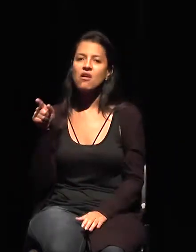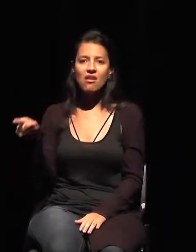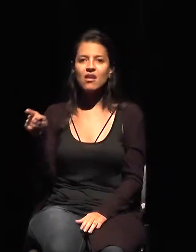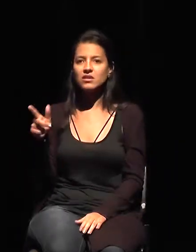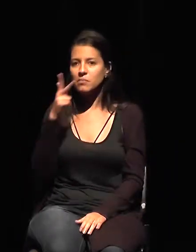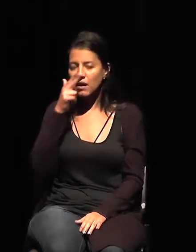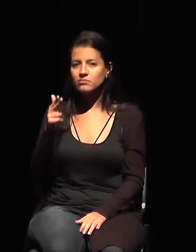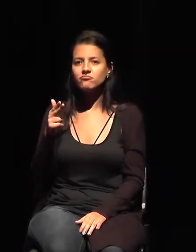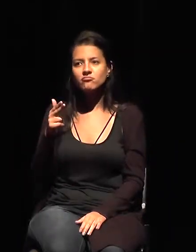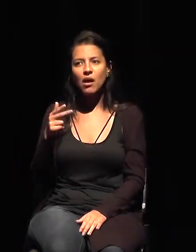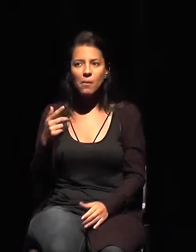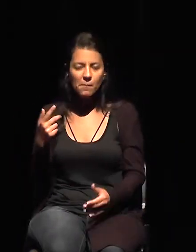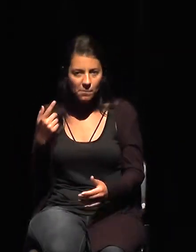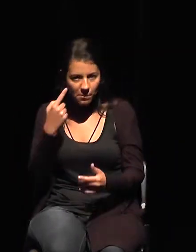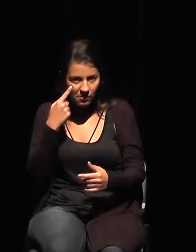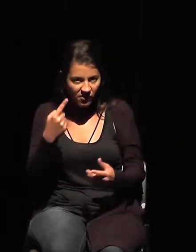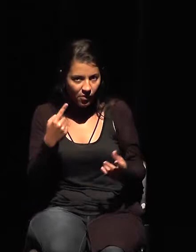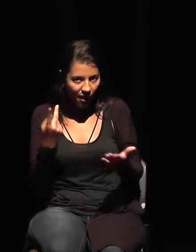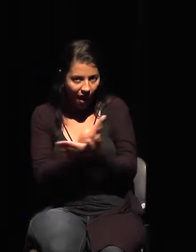creado una situación muy difícil.